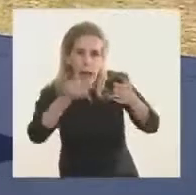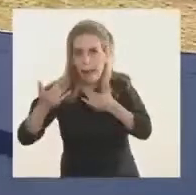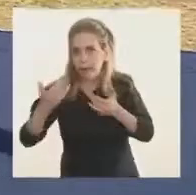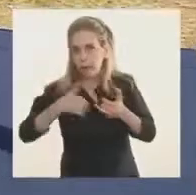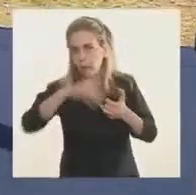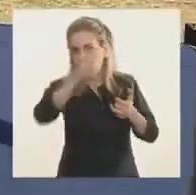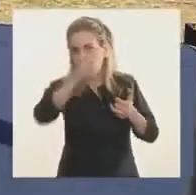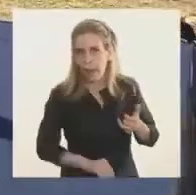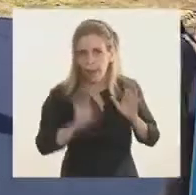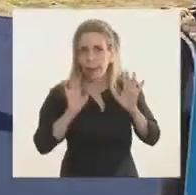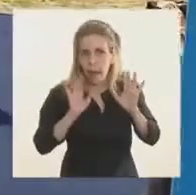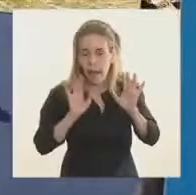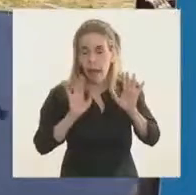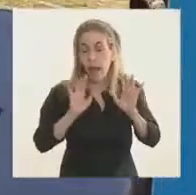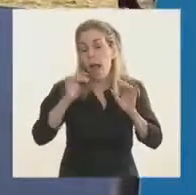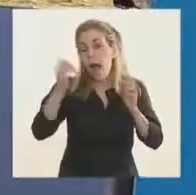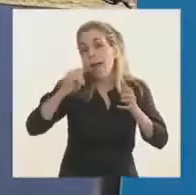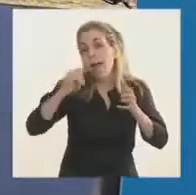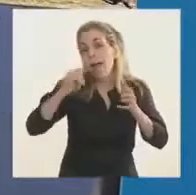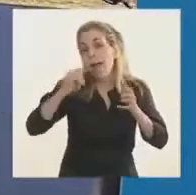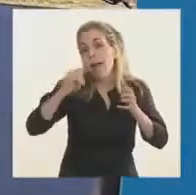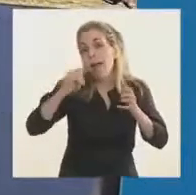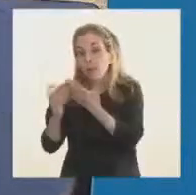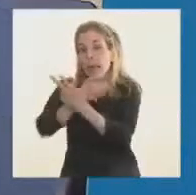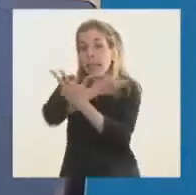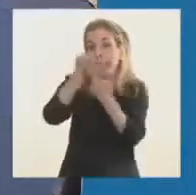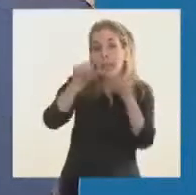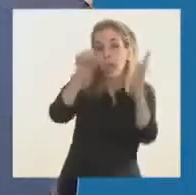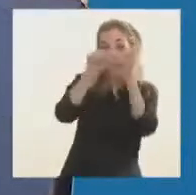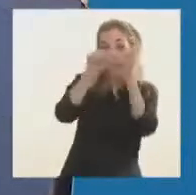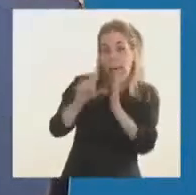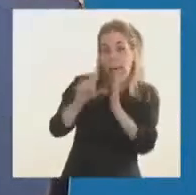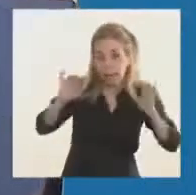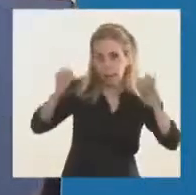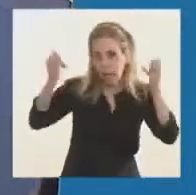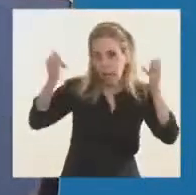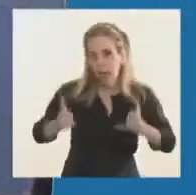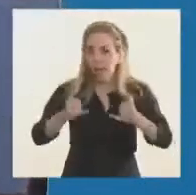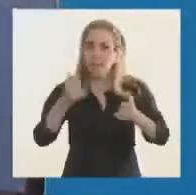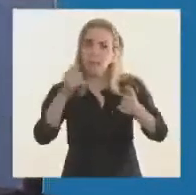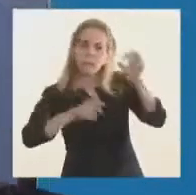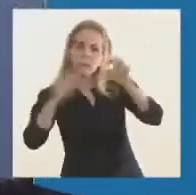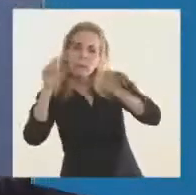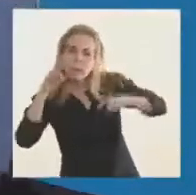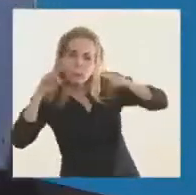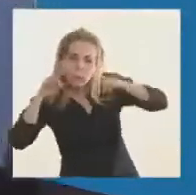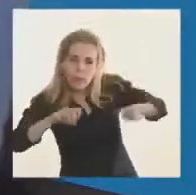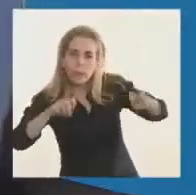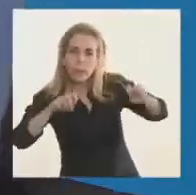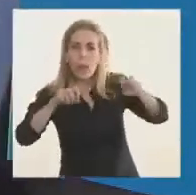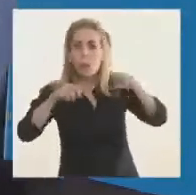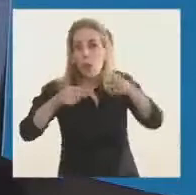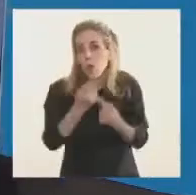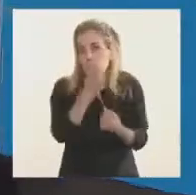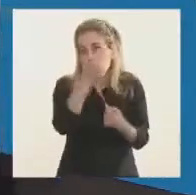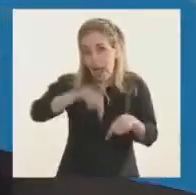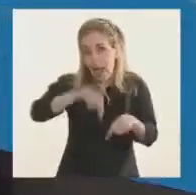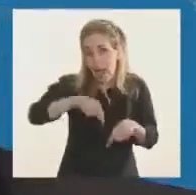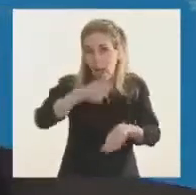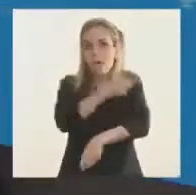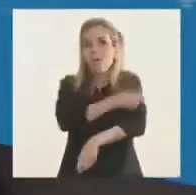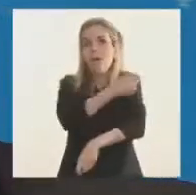donde tenemos tres vacunas de la primera línea que se están haciendo en su fase 3, experimentando en la Argentina. Y a su vez,